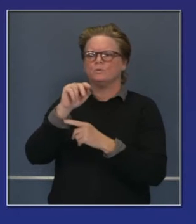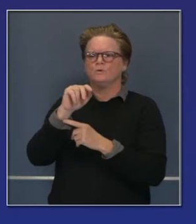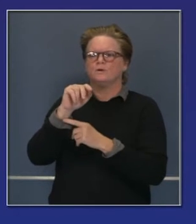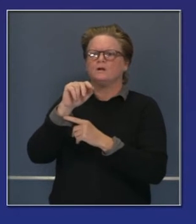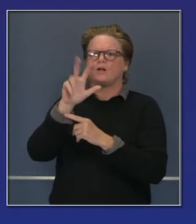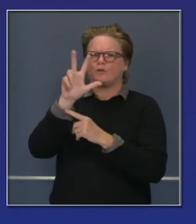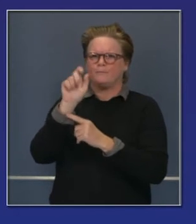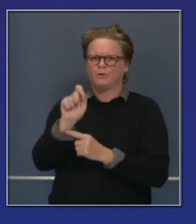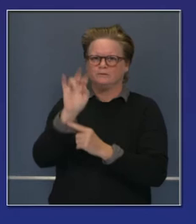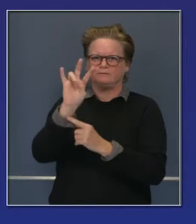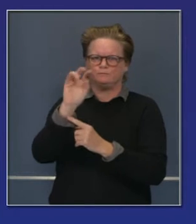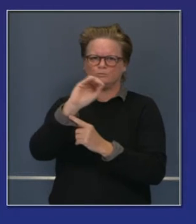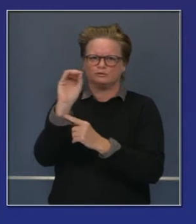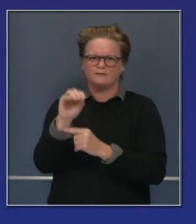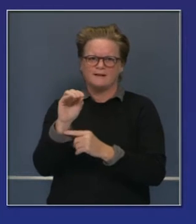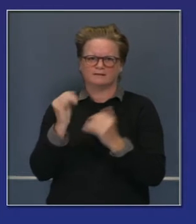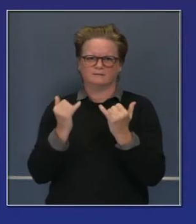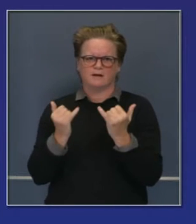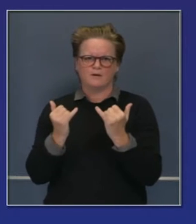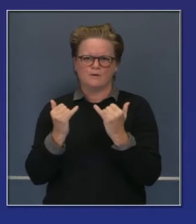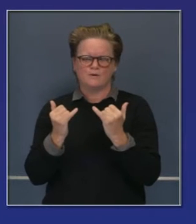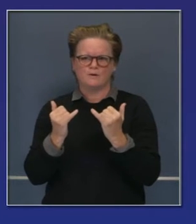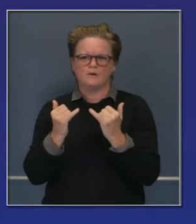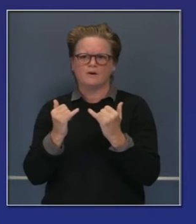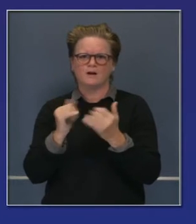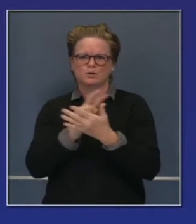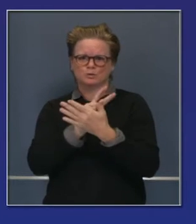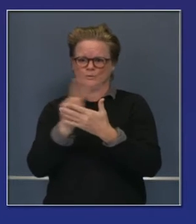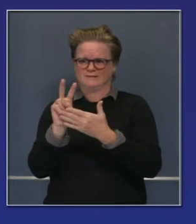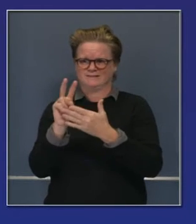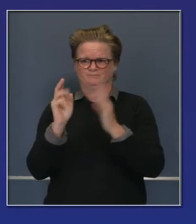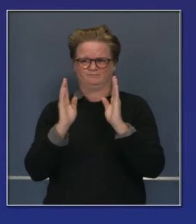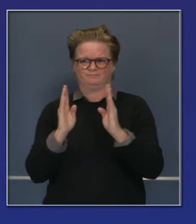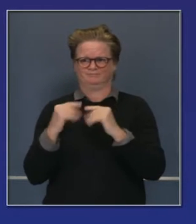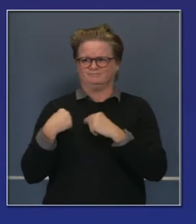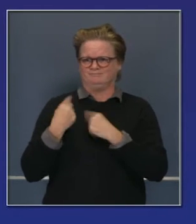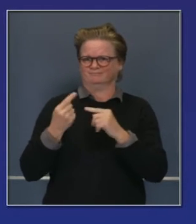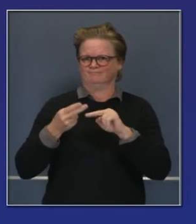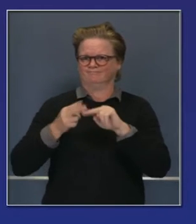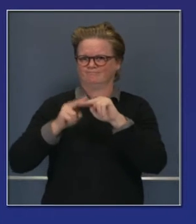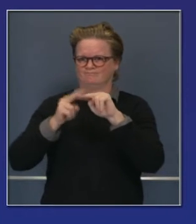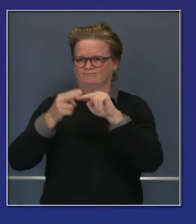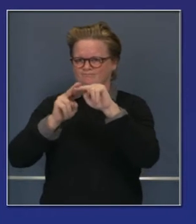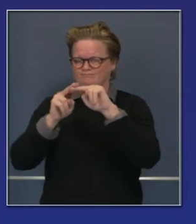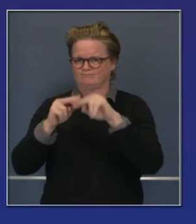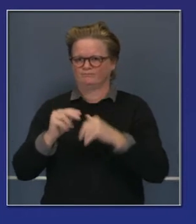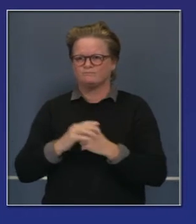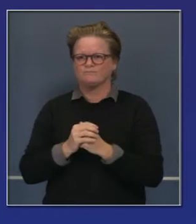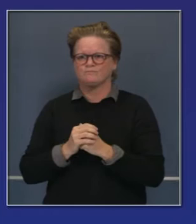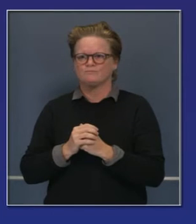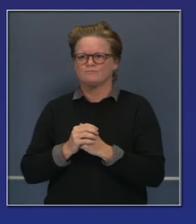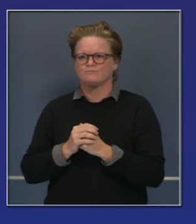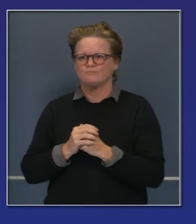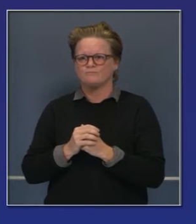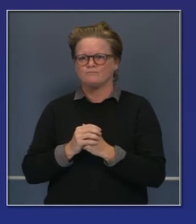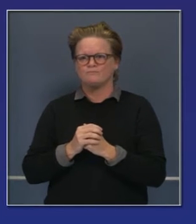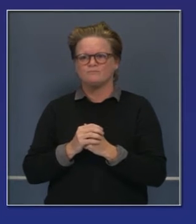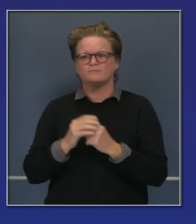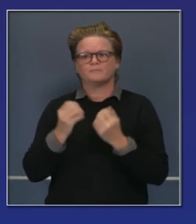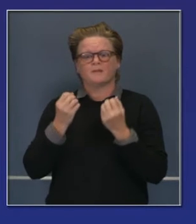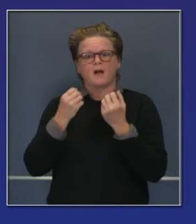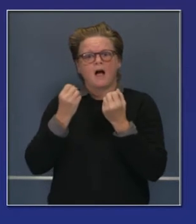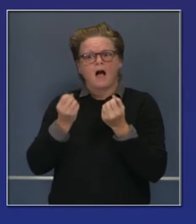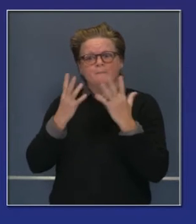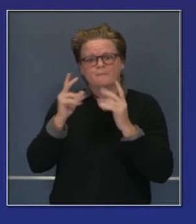,7%. En las últimas tres semanas, hemos estado viendo un aumento, no solo en el número